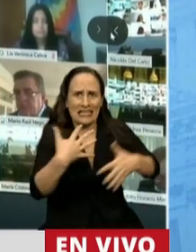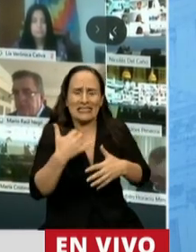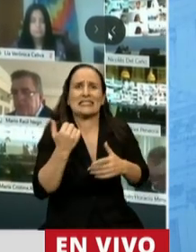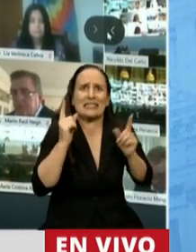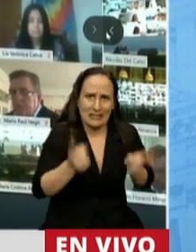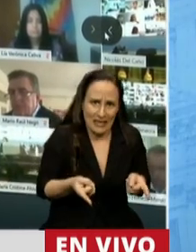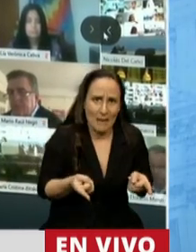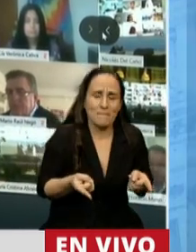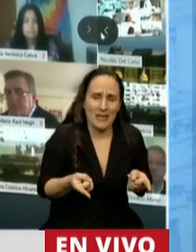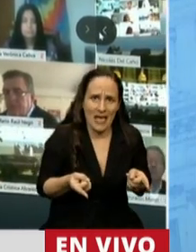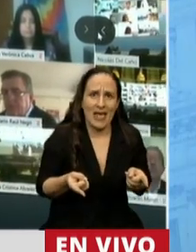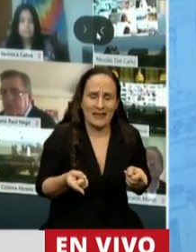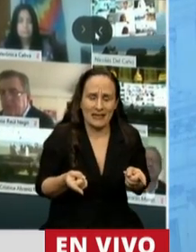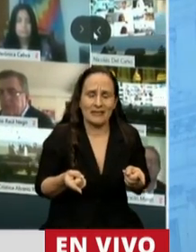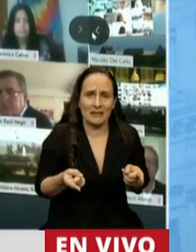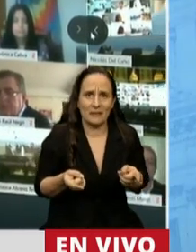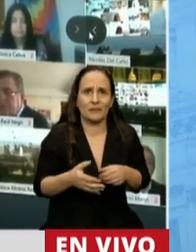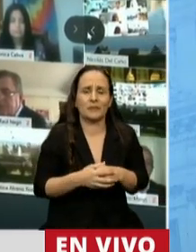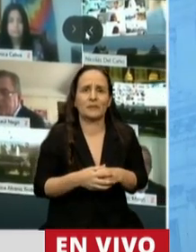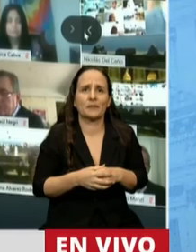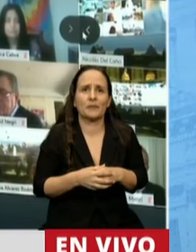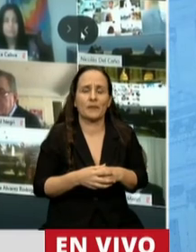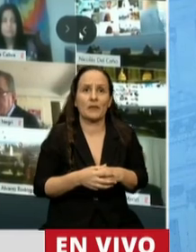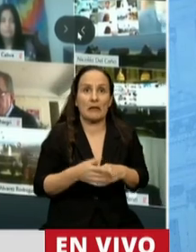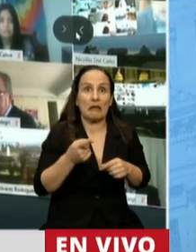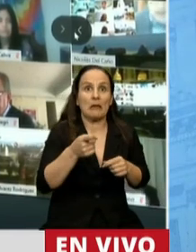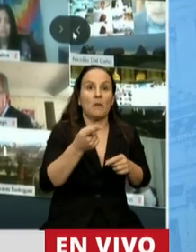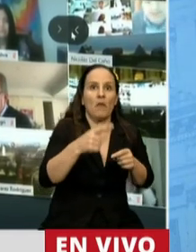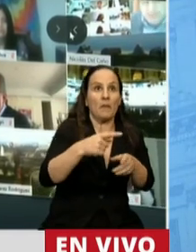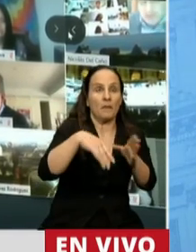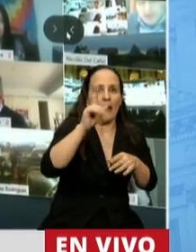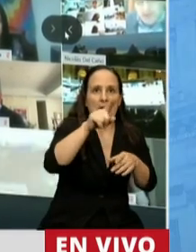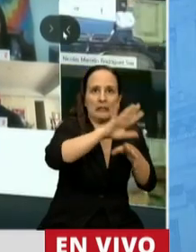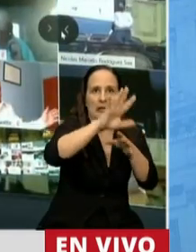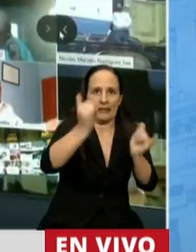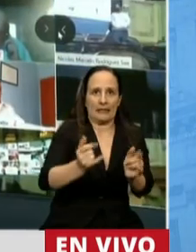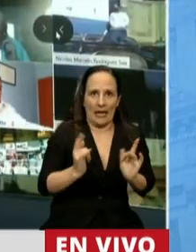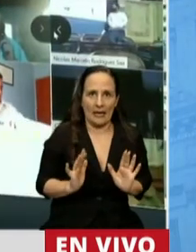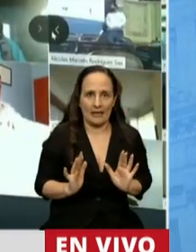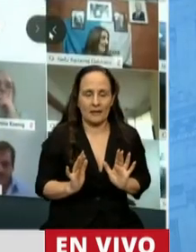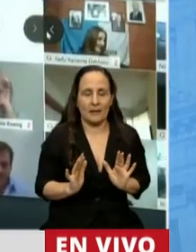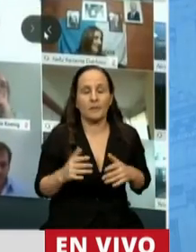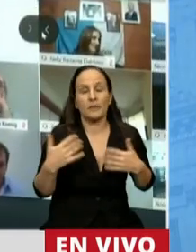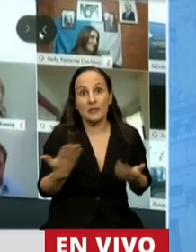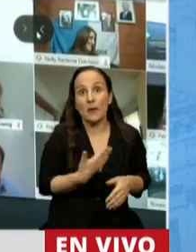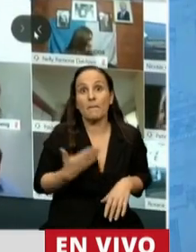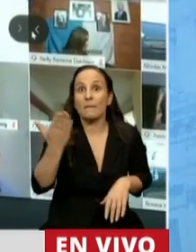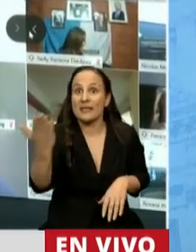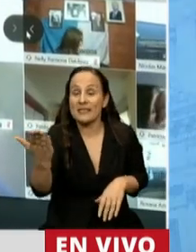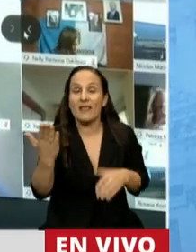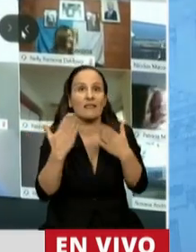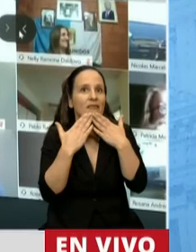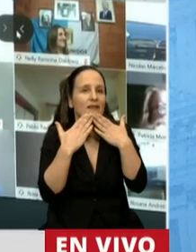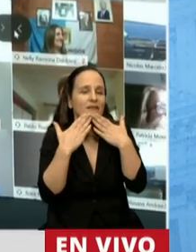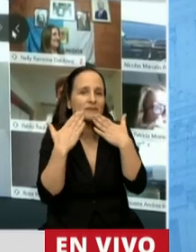que no estamos endeudadas, sobre todo. Así que, señor presidente, agradeciendo